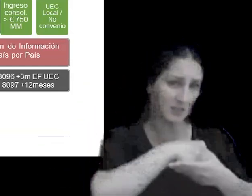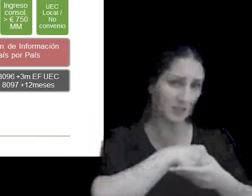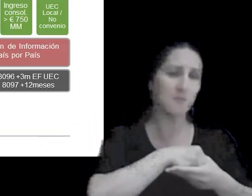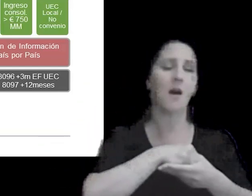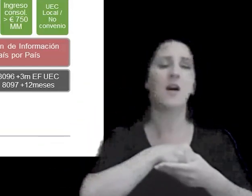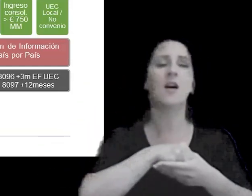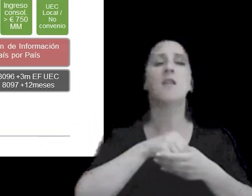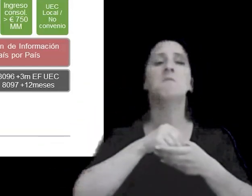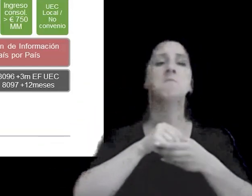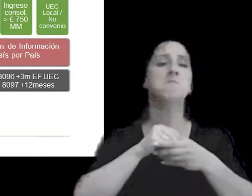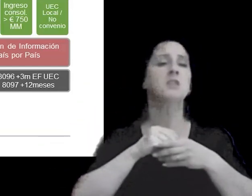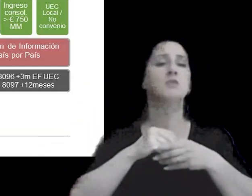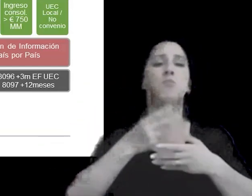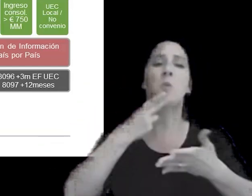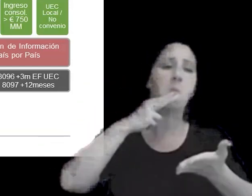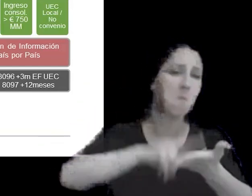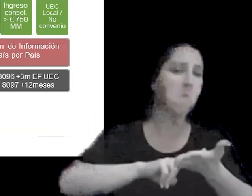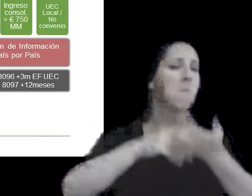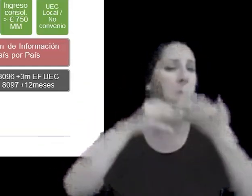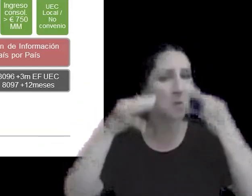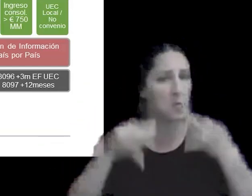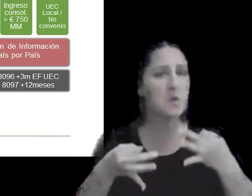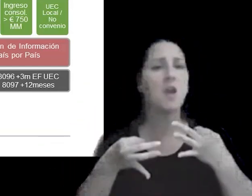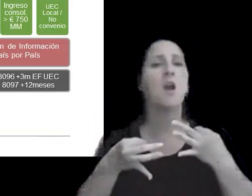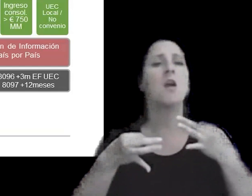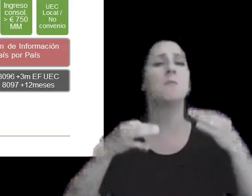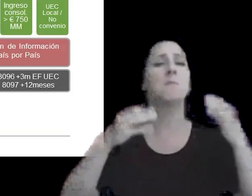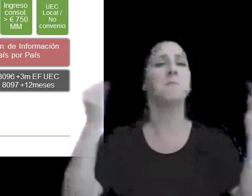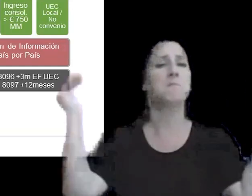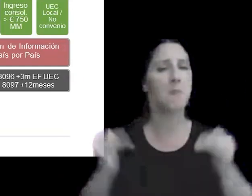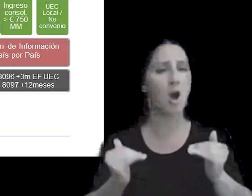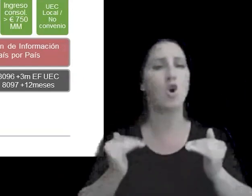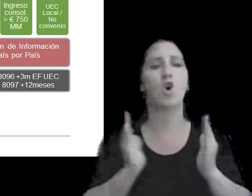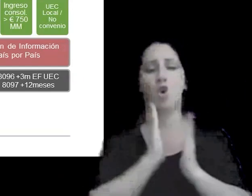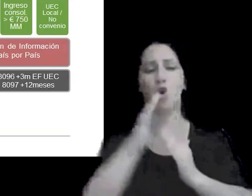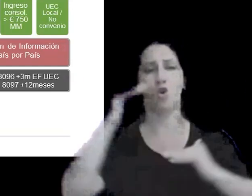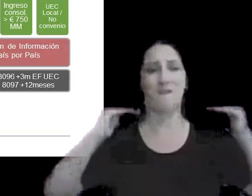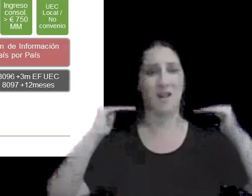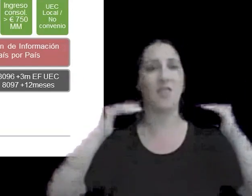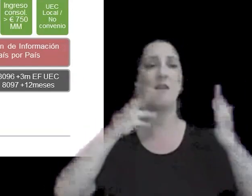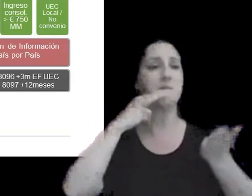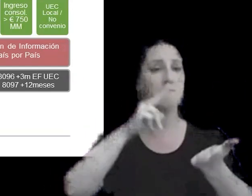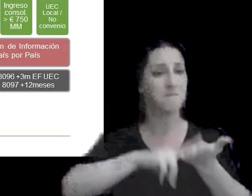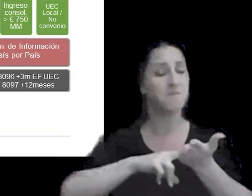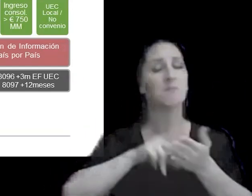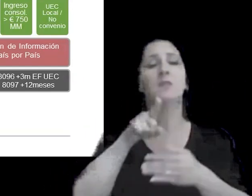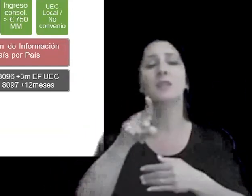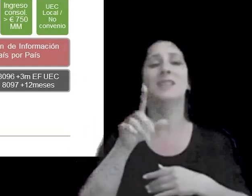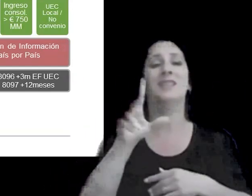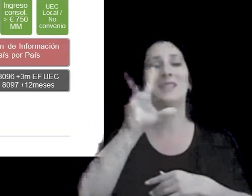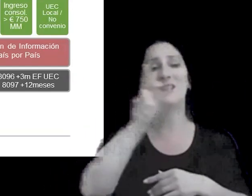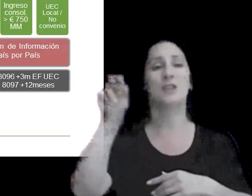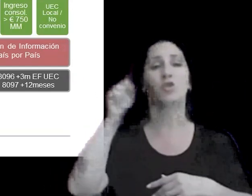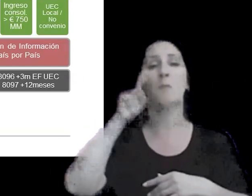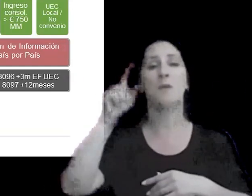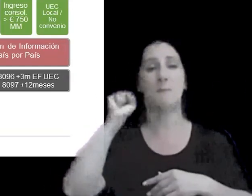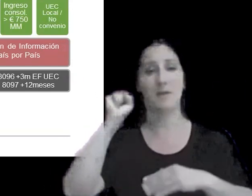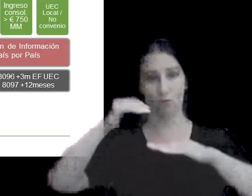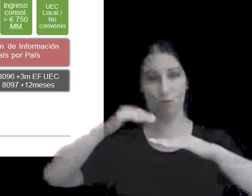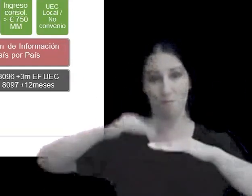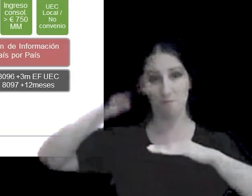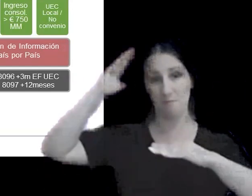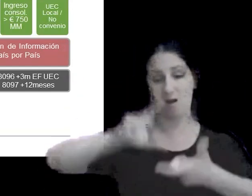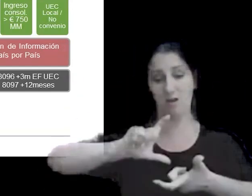transparencia fiscal o jurisdicciones de baja o nula tributación por más de 300.000 pesos como